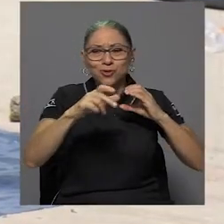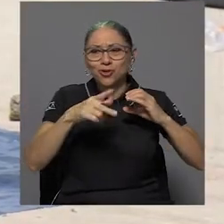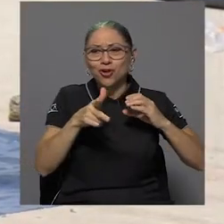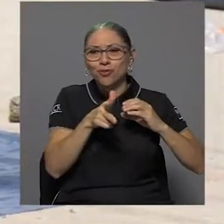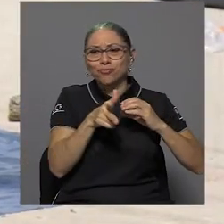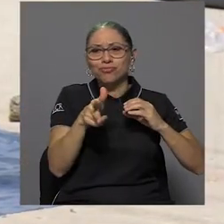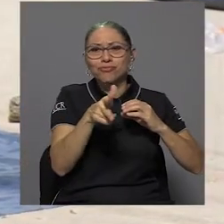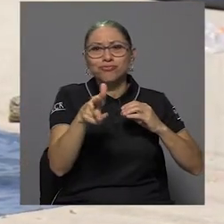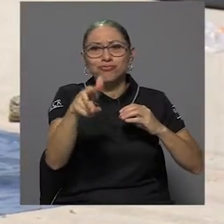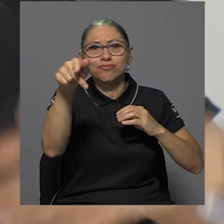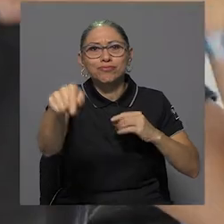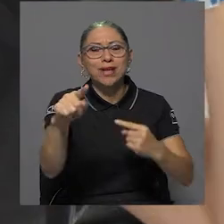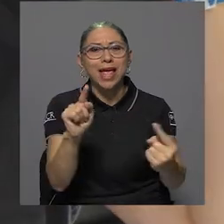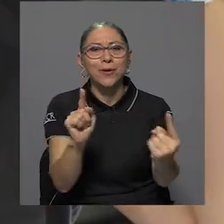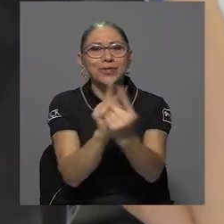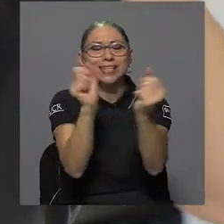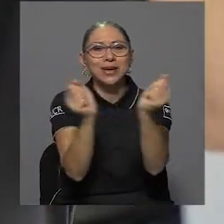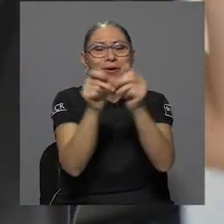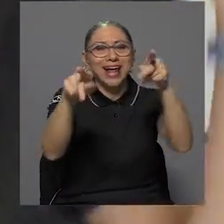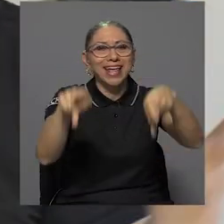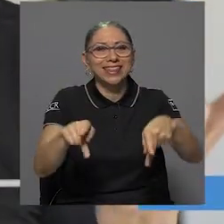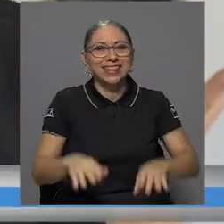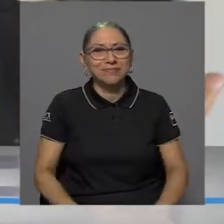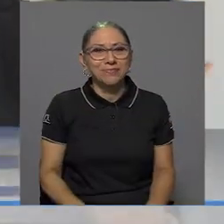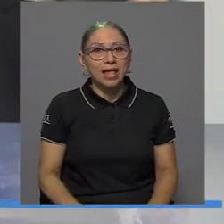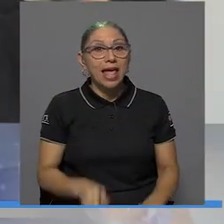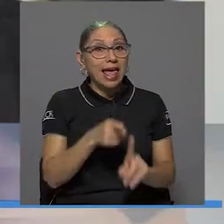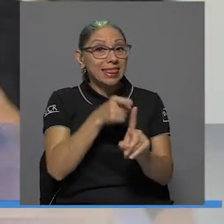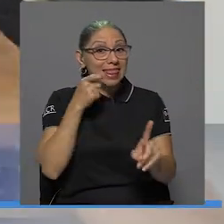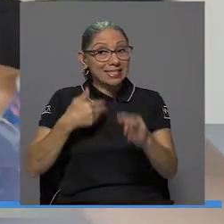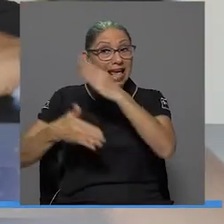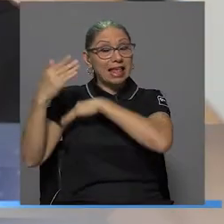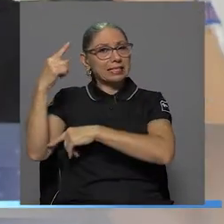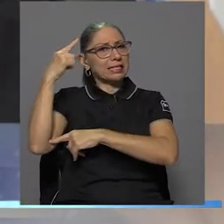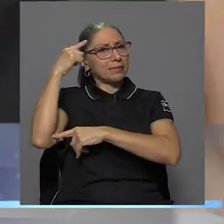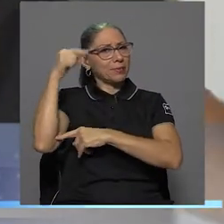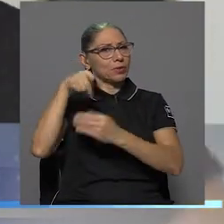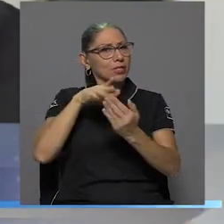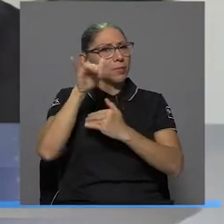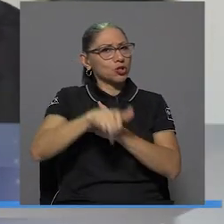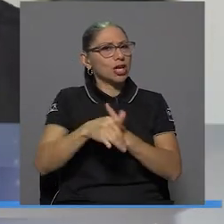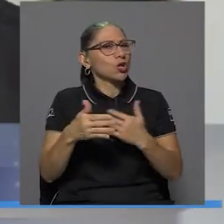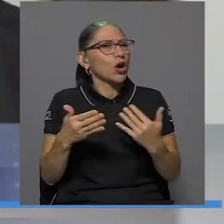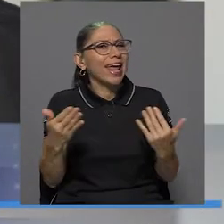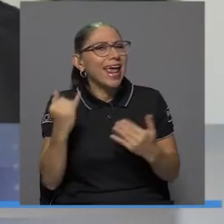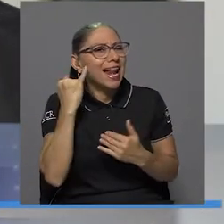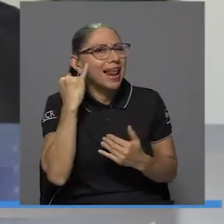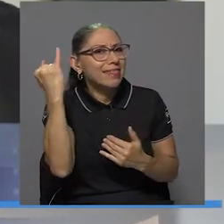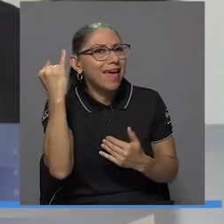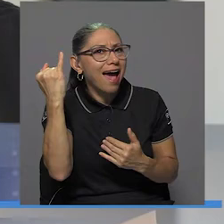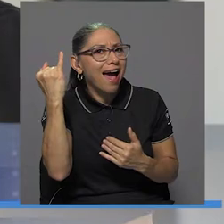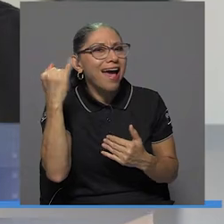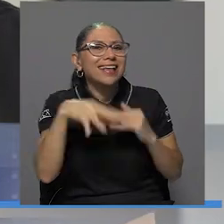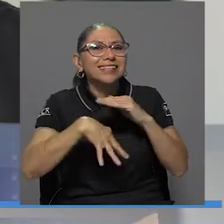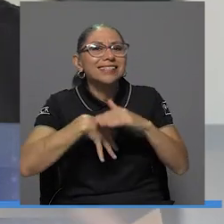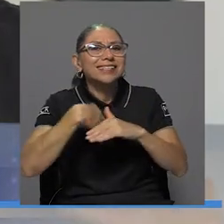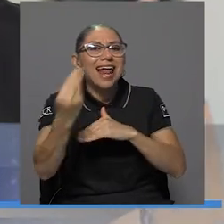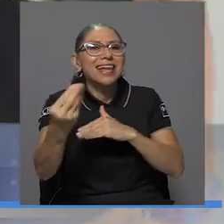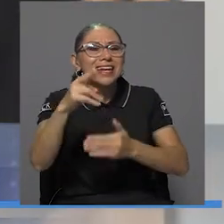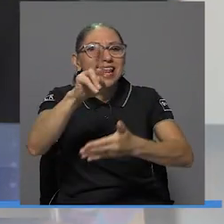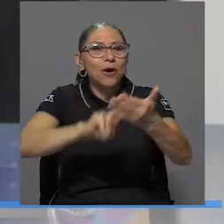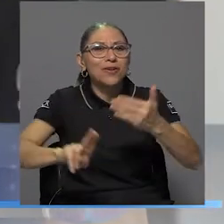su razón de ser. Desde que se concibió este proyecto, la idea era precisamente salir de la universidad para tener ese